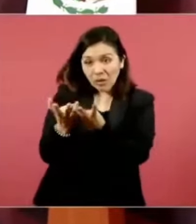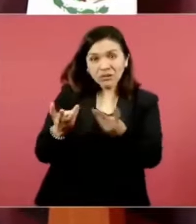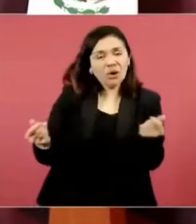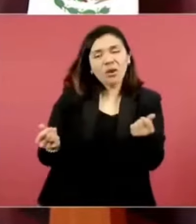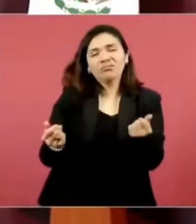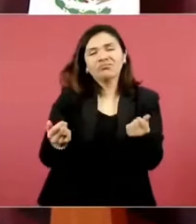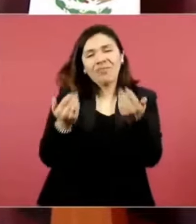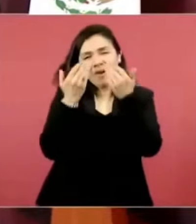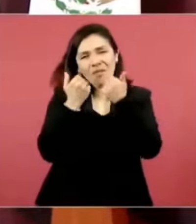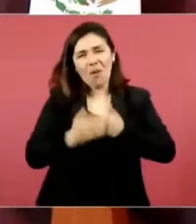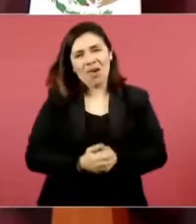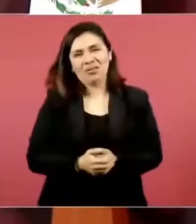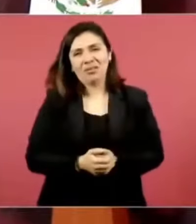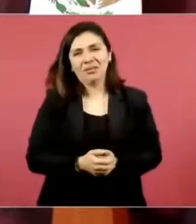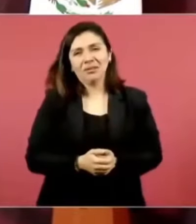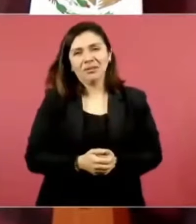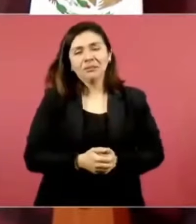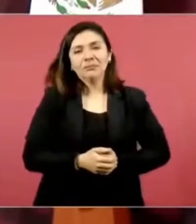es propaganda